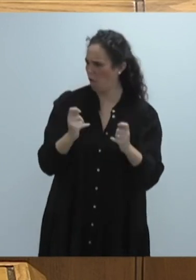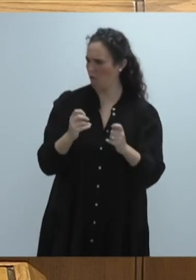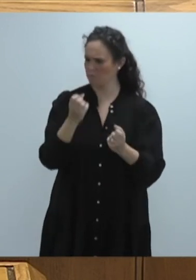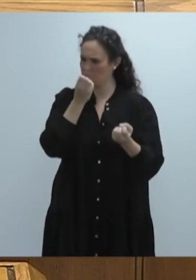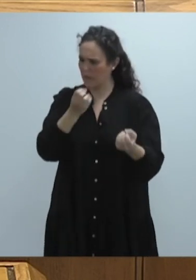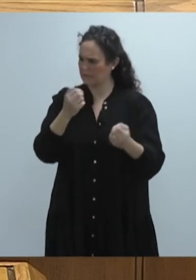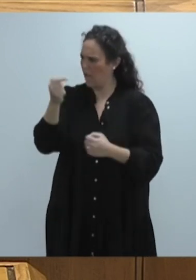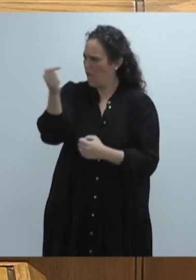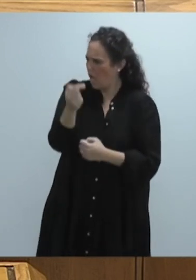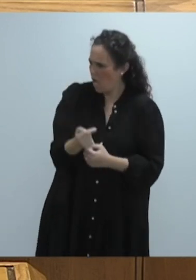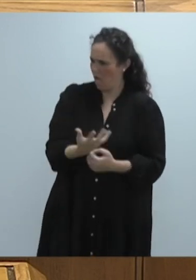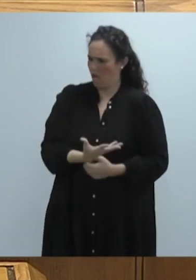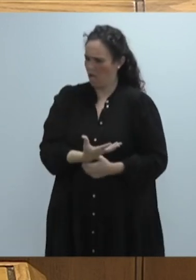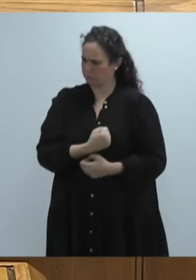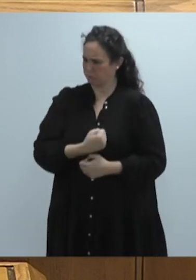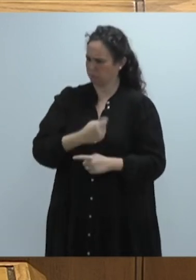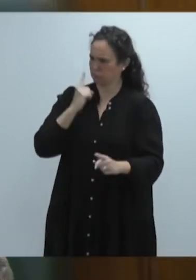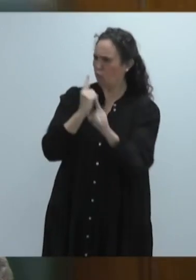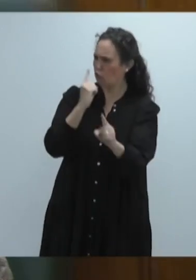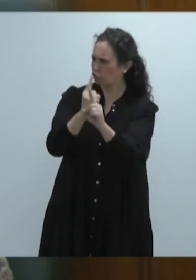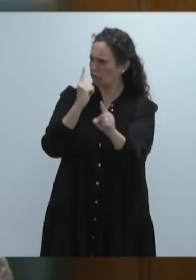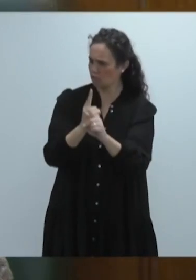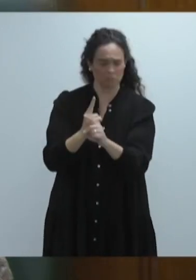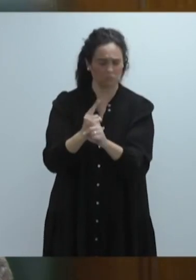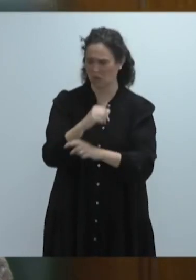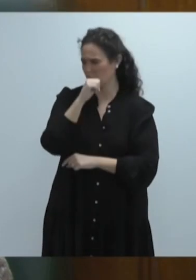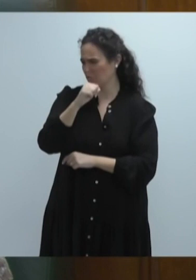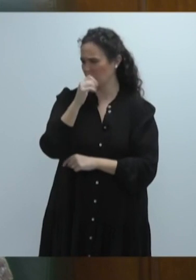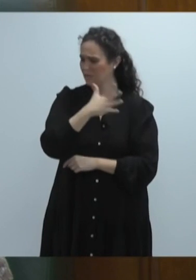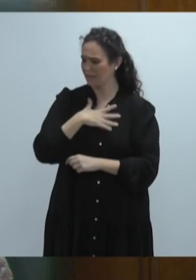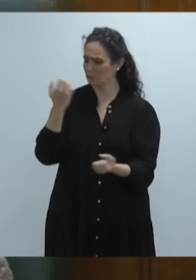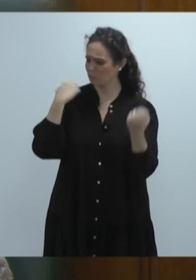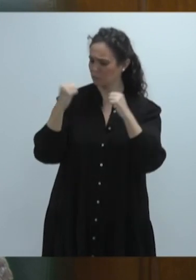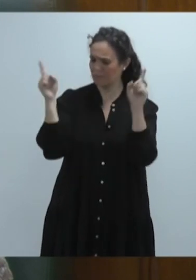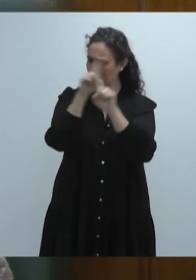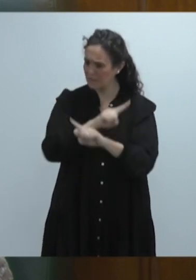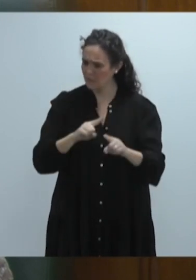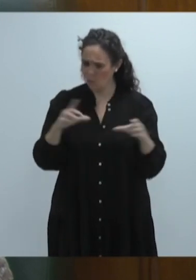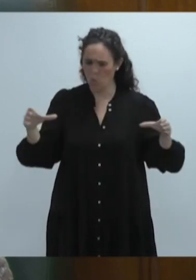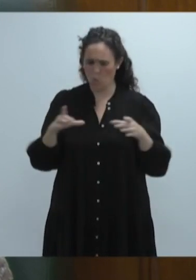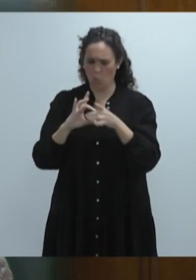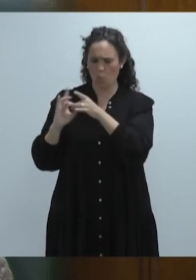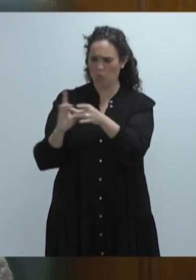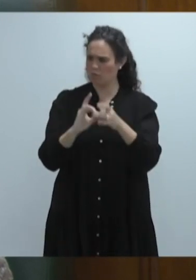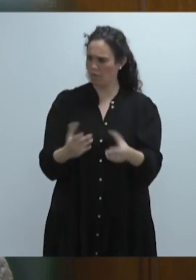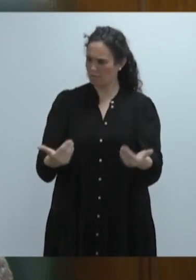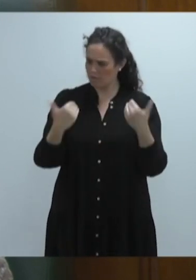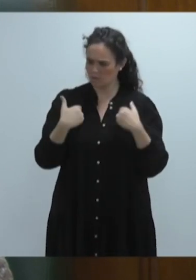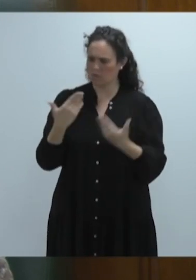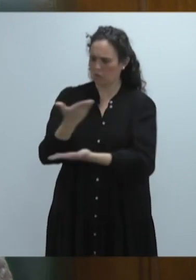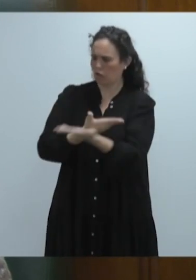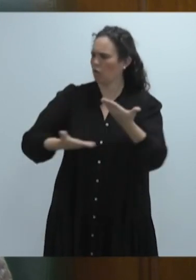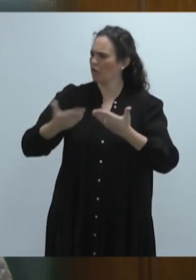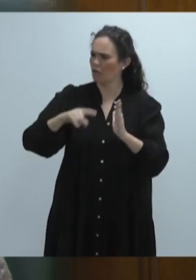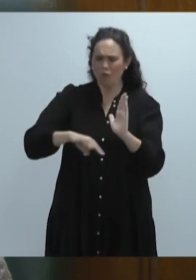mensajes racistas y xenófobos. Vamos a actuar con discreción, con unidad, con responsabilidad y colaboración